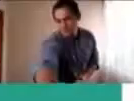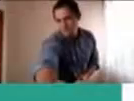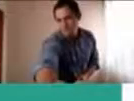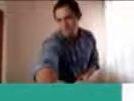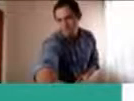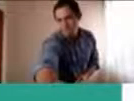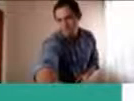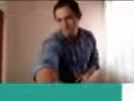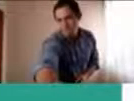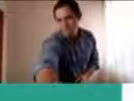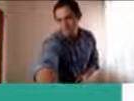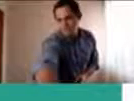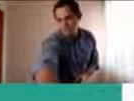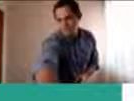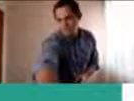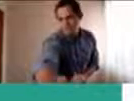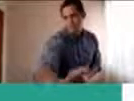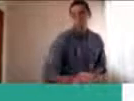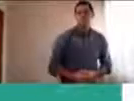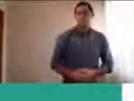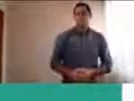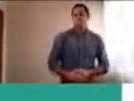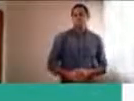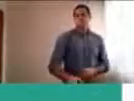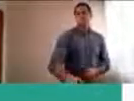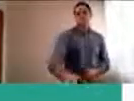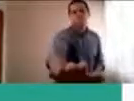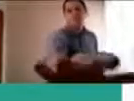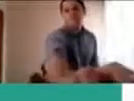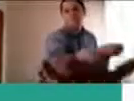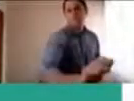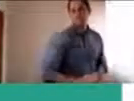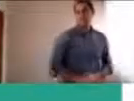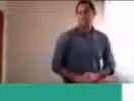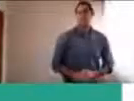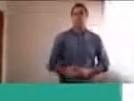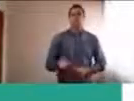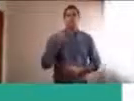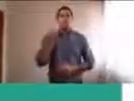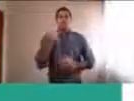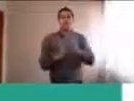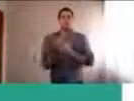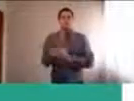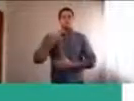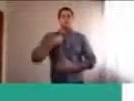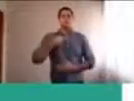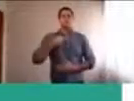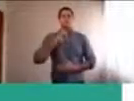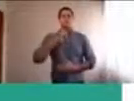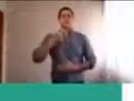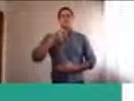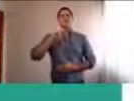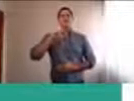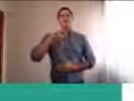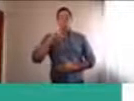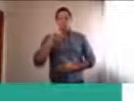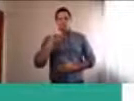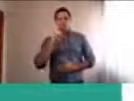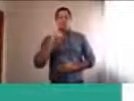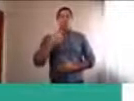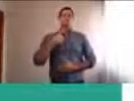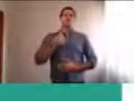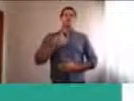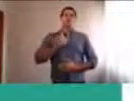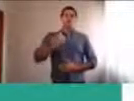Hola, buenos días. Soy Ricardo Rosas, director de CD2C. Muchas gracias por acompañarnos